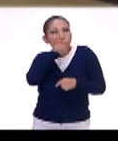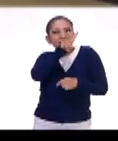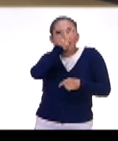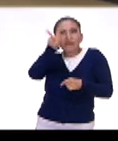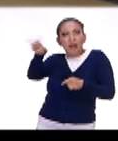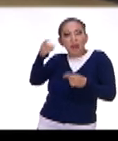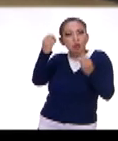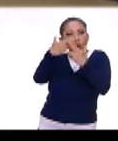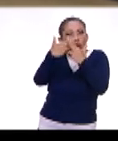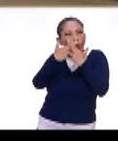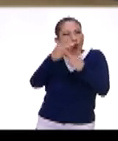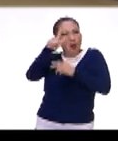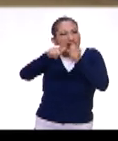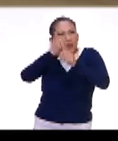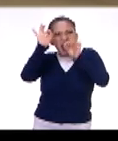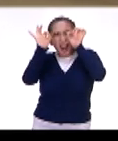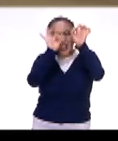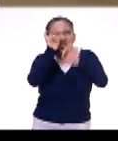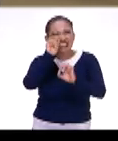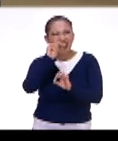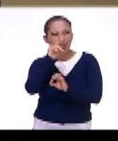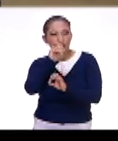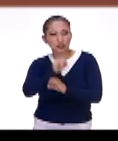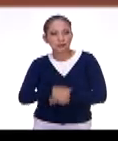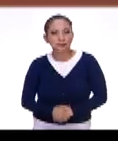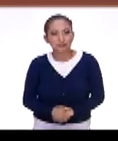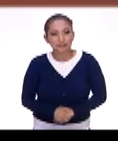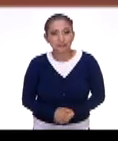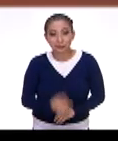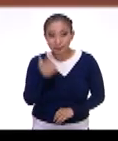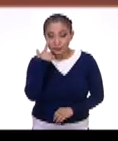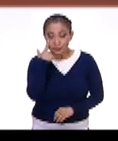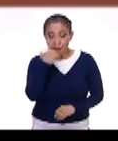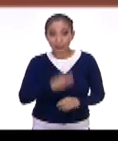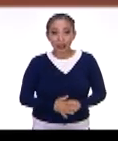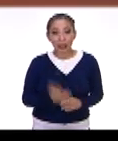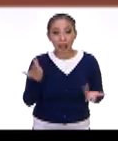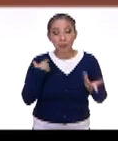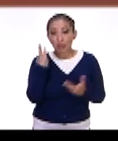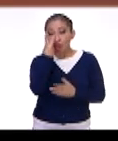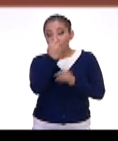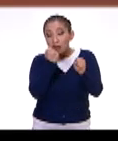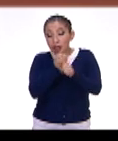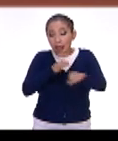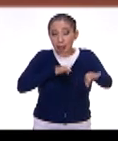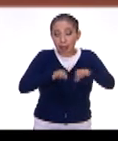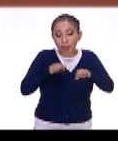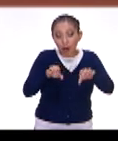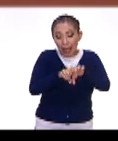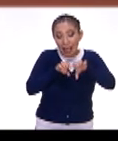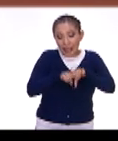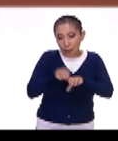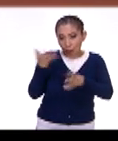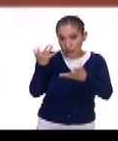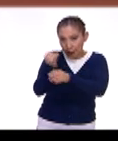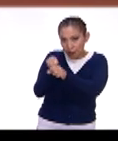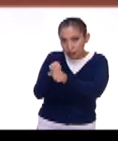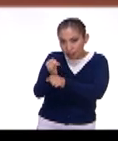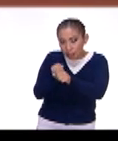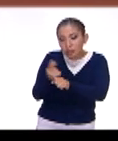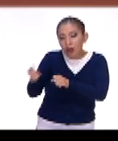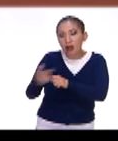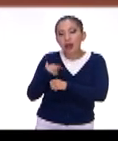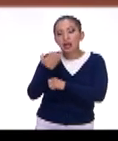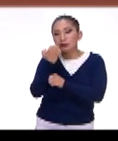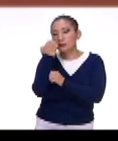tal cantidad de insectos que seguramente no conocías del todo? Pues mira, fueron casi dos años de trabajar con el equipo de investigación. El